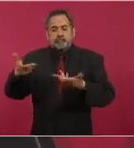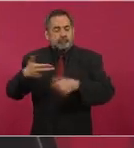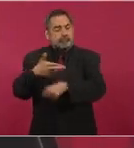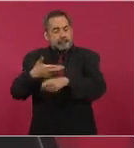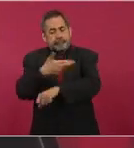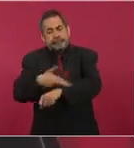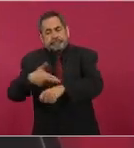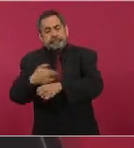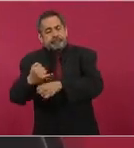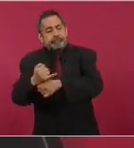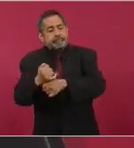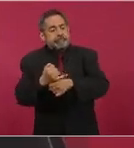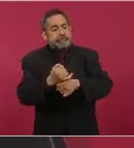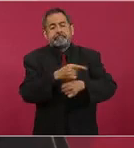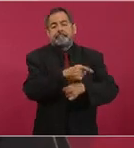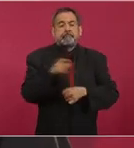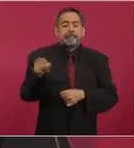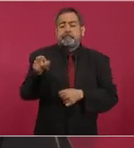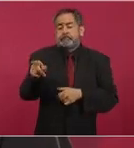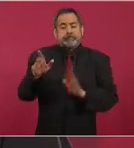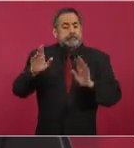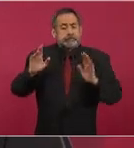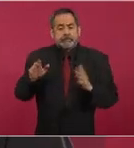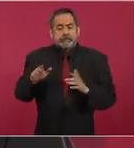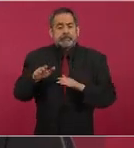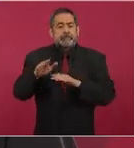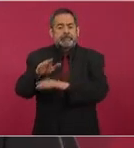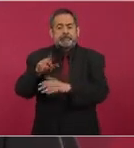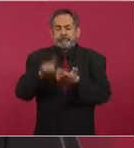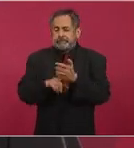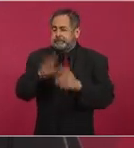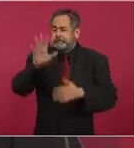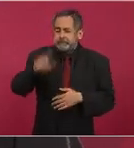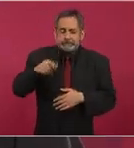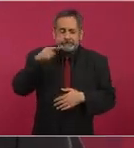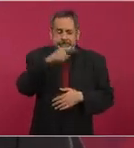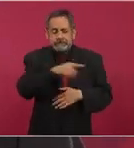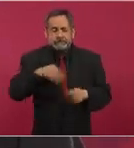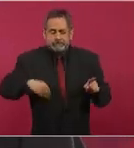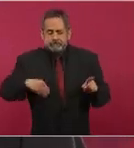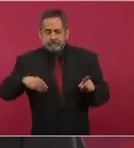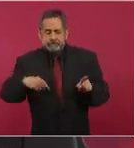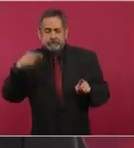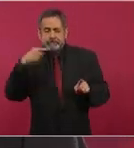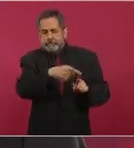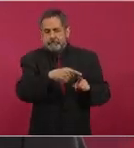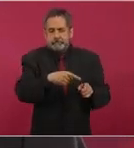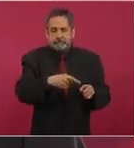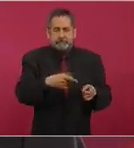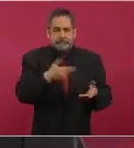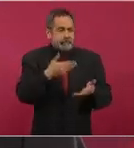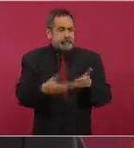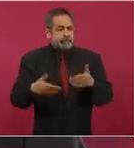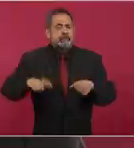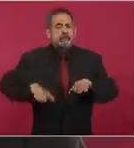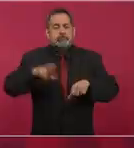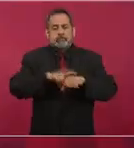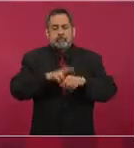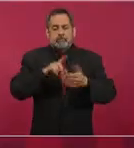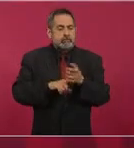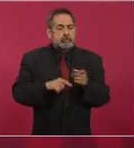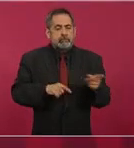la investigación sobre la presunta responsabilidad del actual gobernador